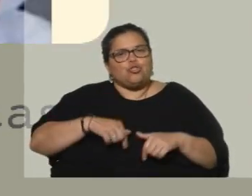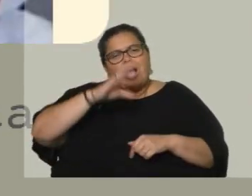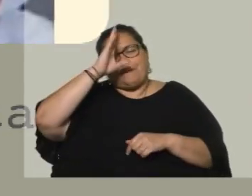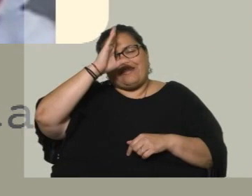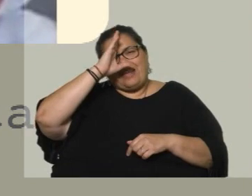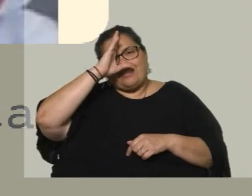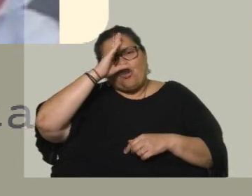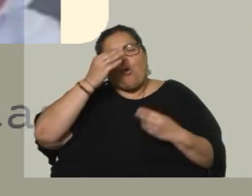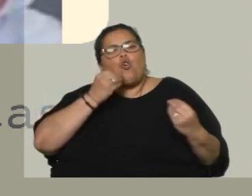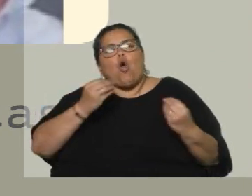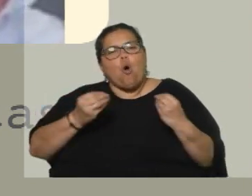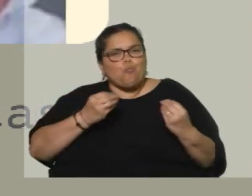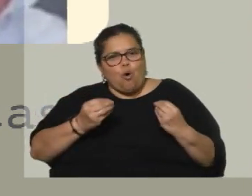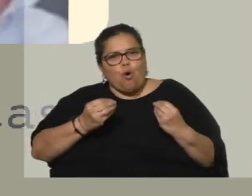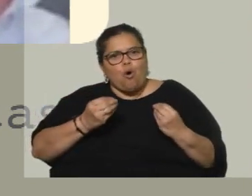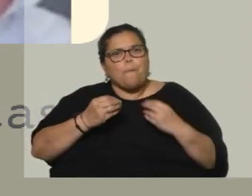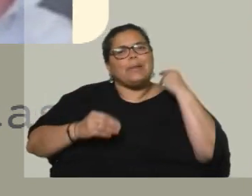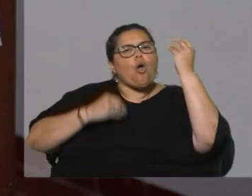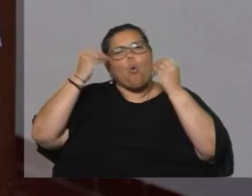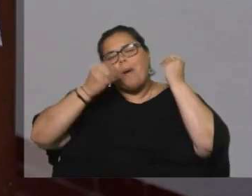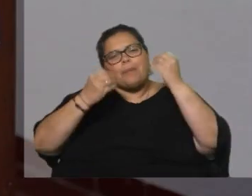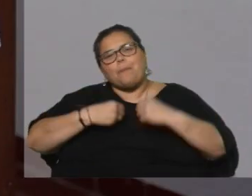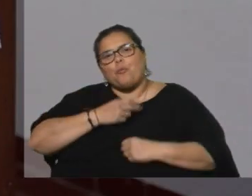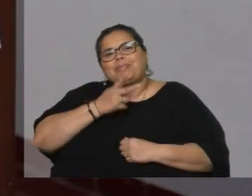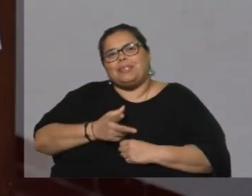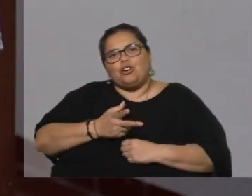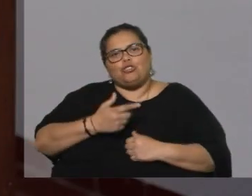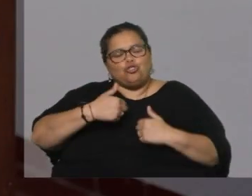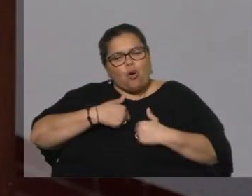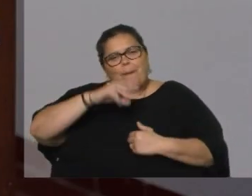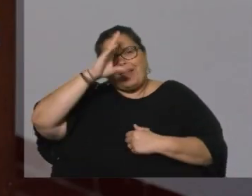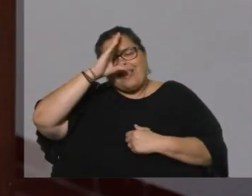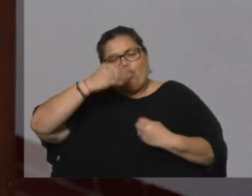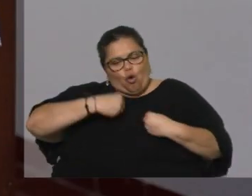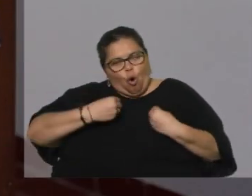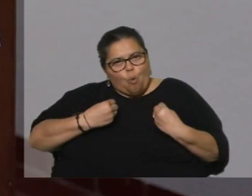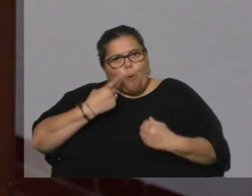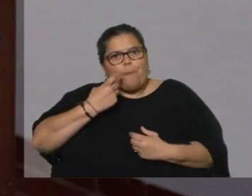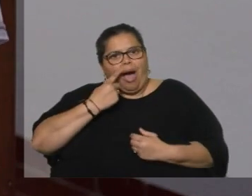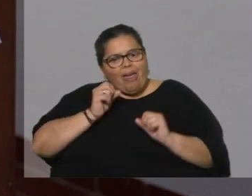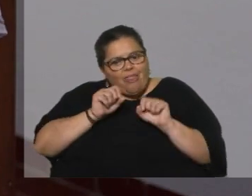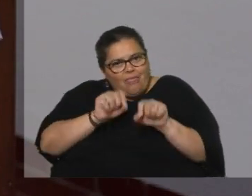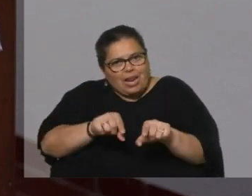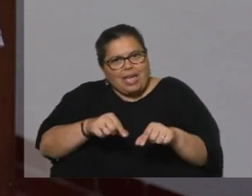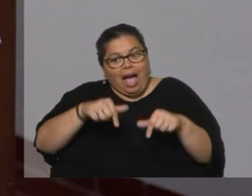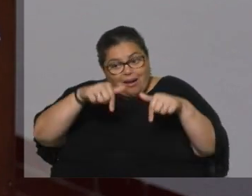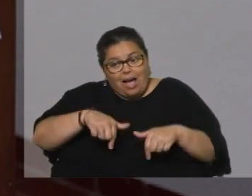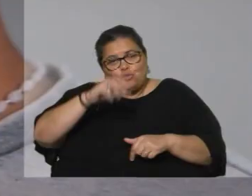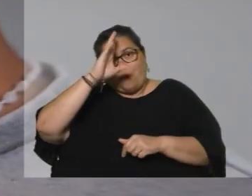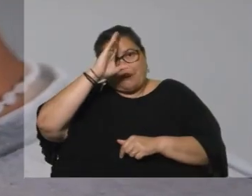padre, aprendiendo a preocuparme por mis hijos. Acá estoy empezando a sentir cosas en mí que yo siento eso,